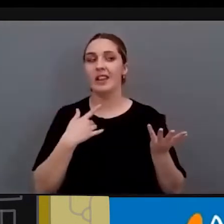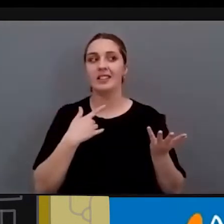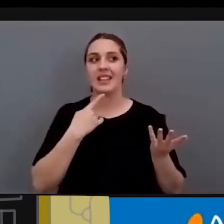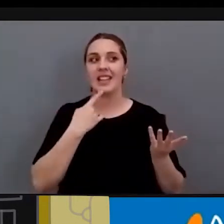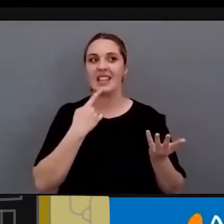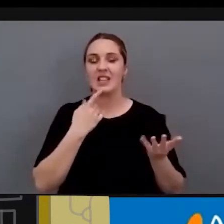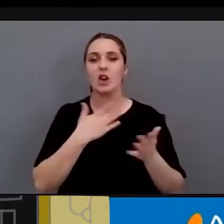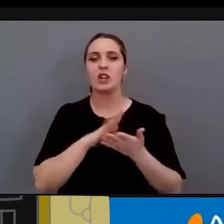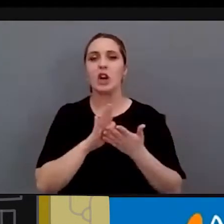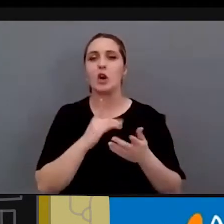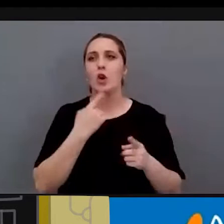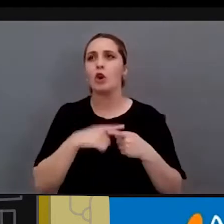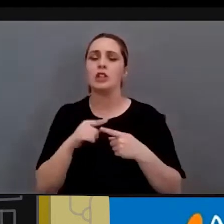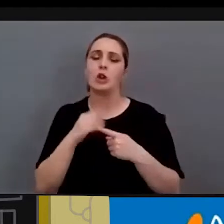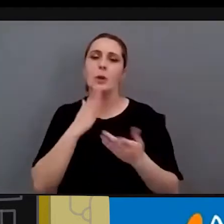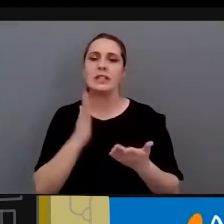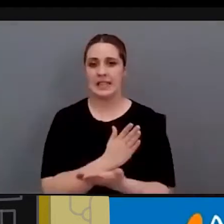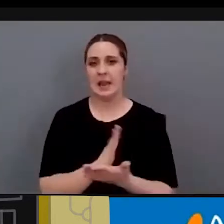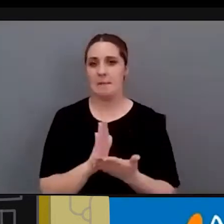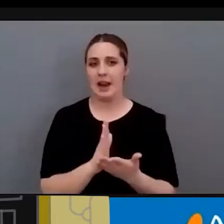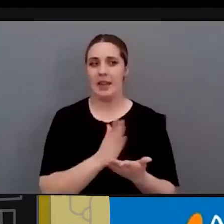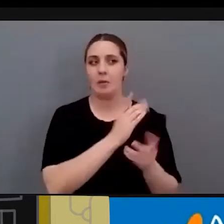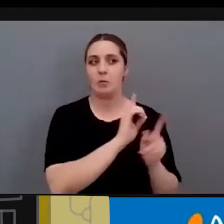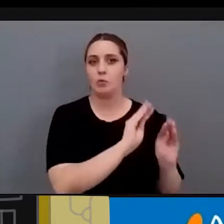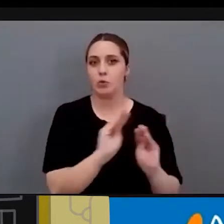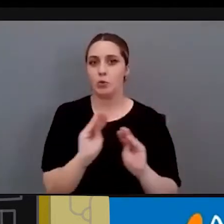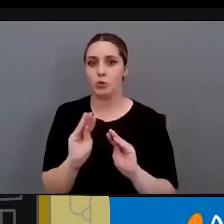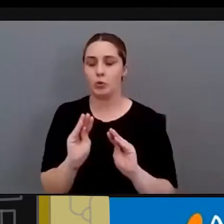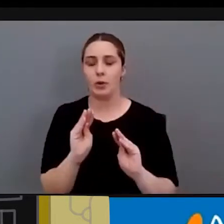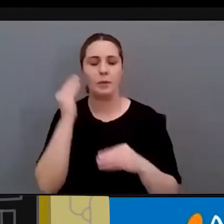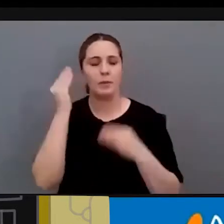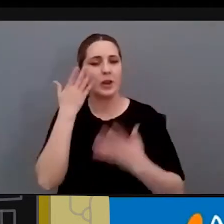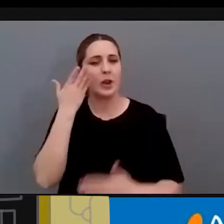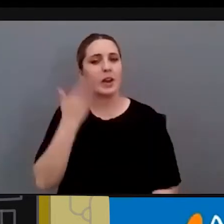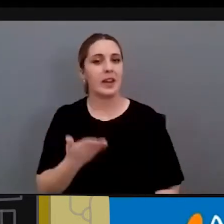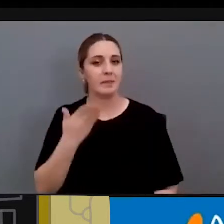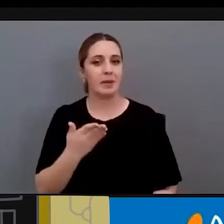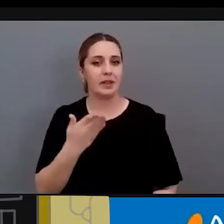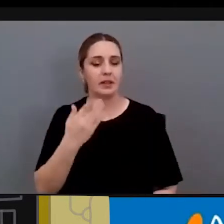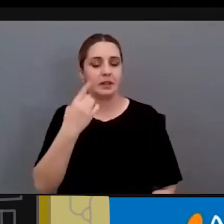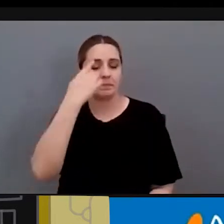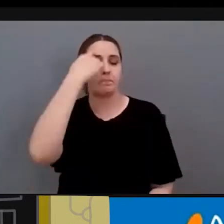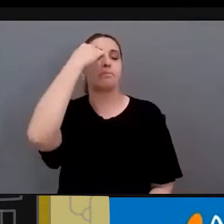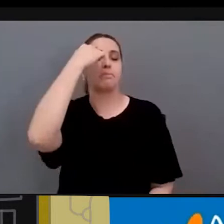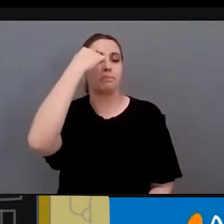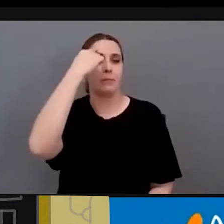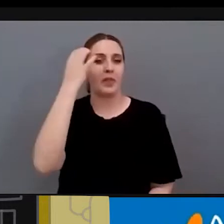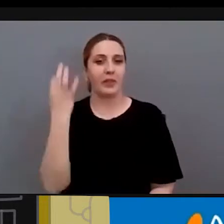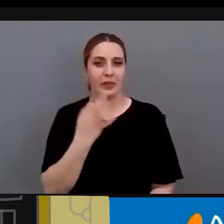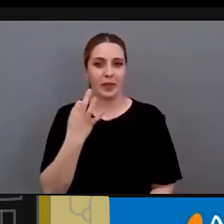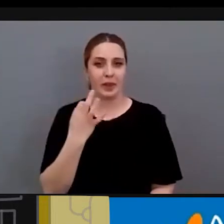aislada y yo creo que es importante, bueno, pues tenerlo ahí en la cabeza, ¿no? Pero